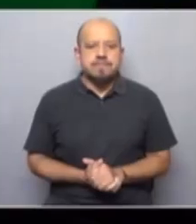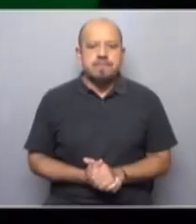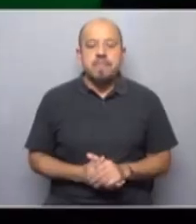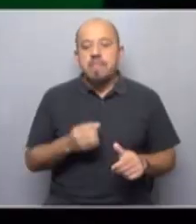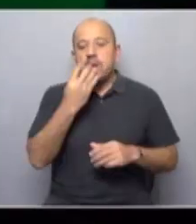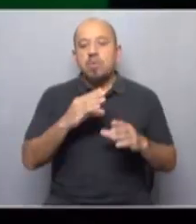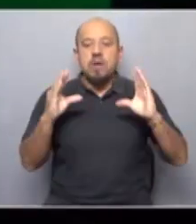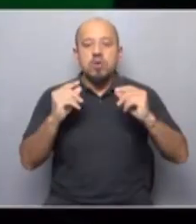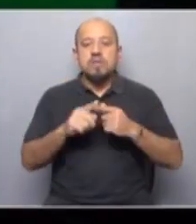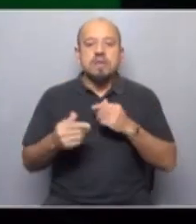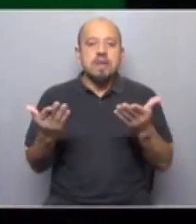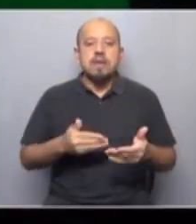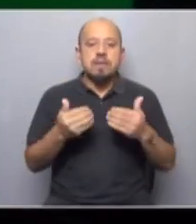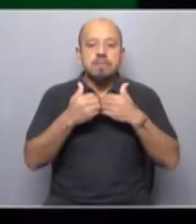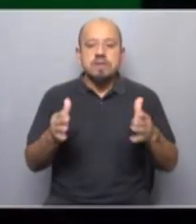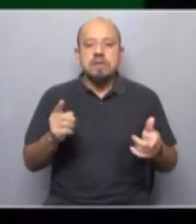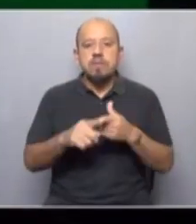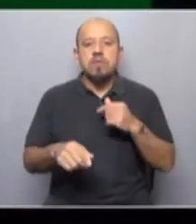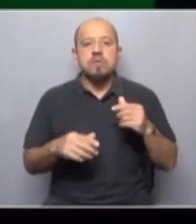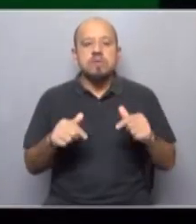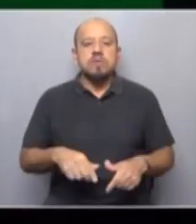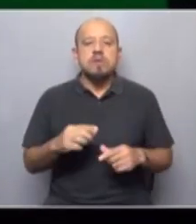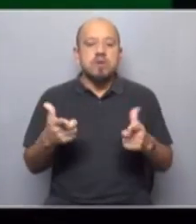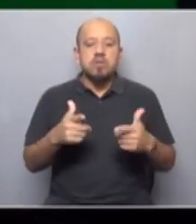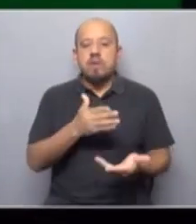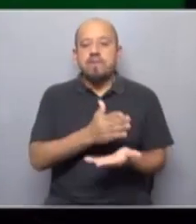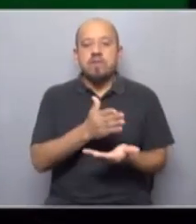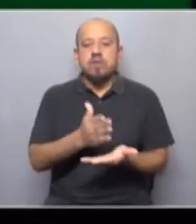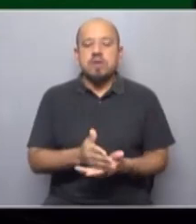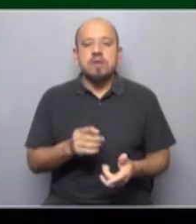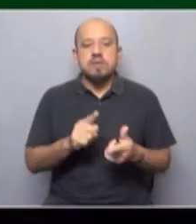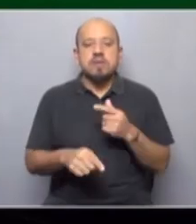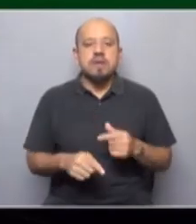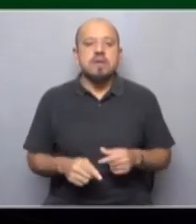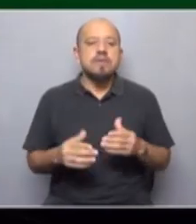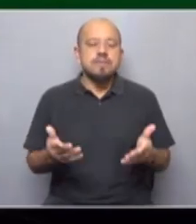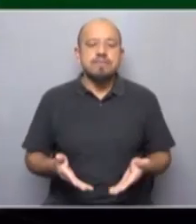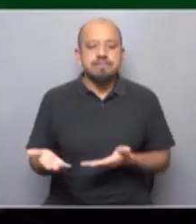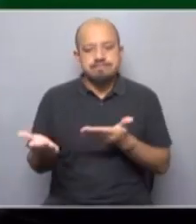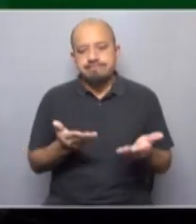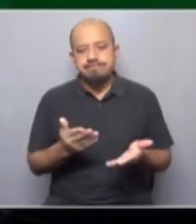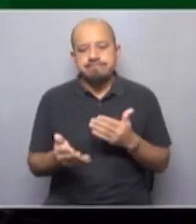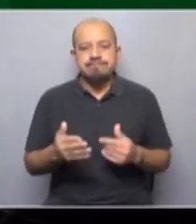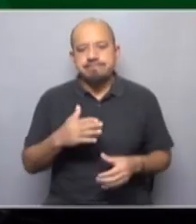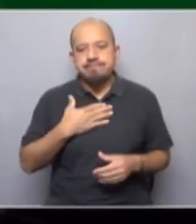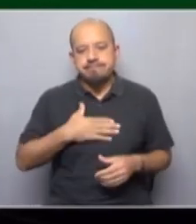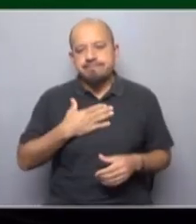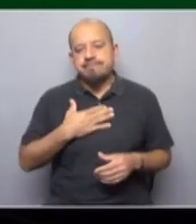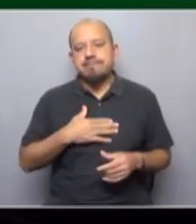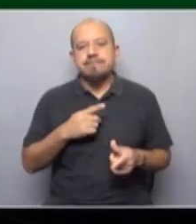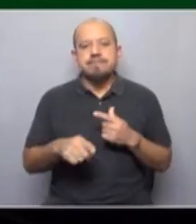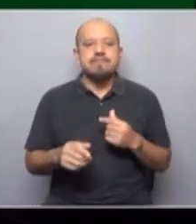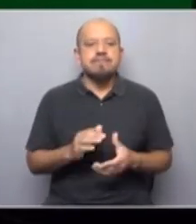¡Muy buenas noches! Aquí estamos comenzando un nuevo encuentro de Sin Fronteras en la pantalla de TV Ciudad. Bienvenida Maite Sarasola. ¿Qué tal